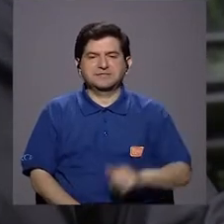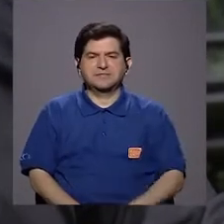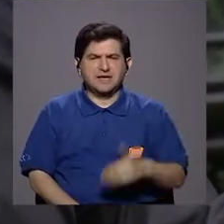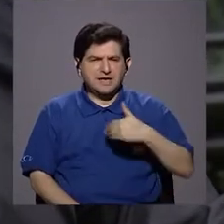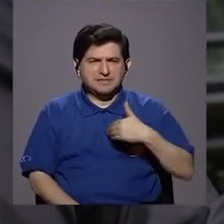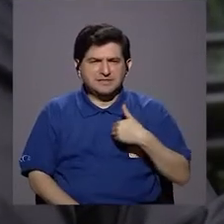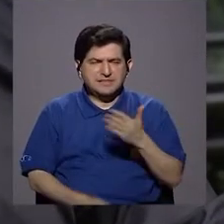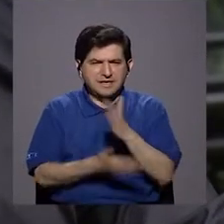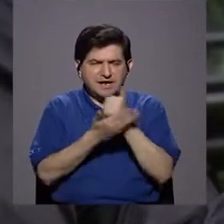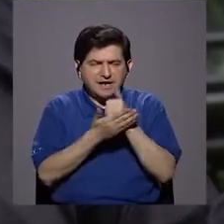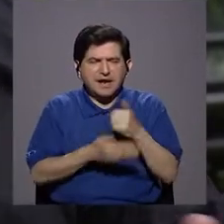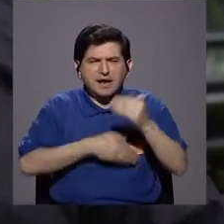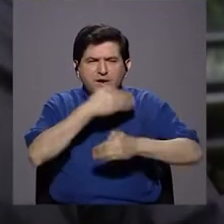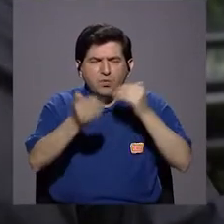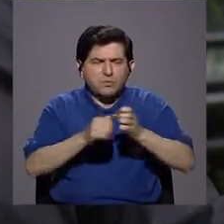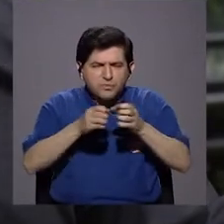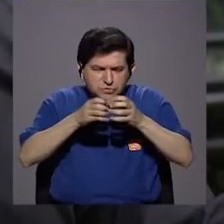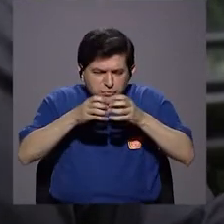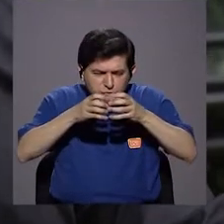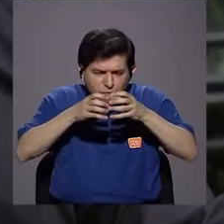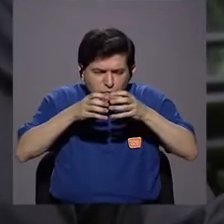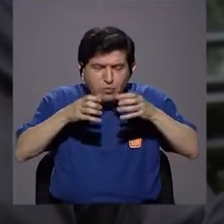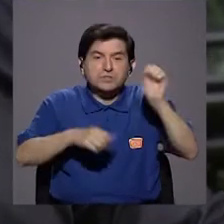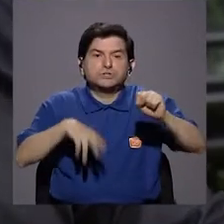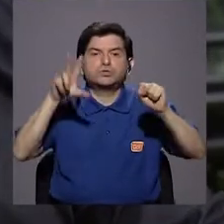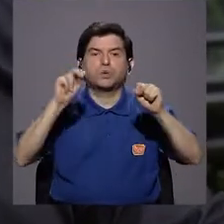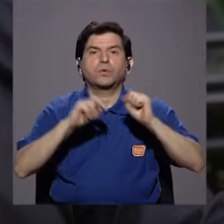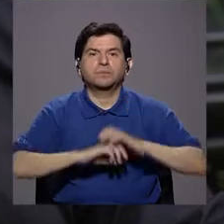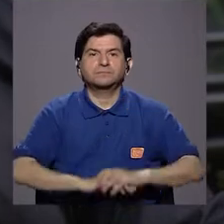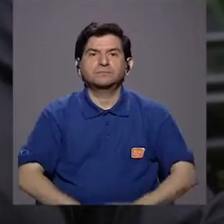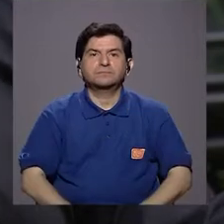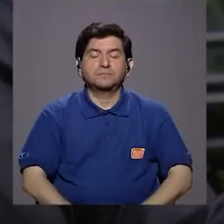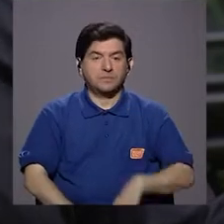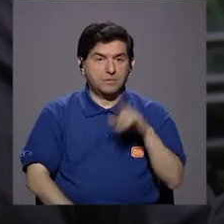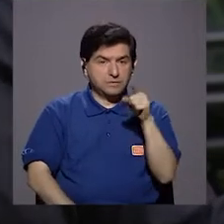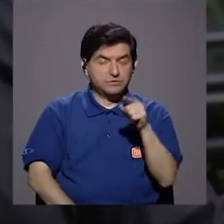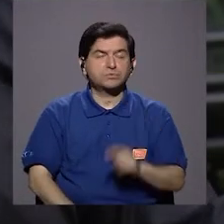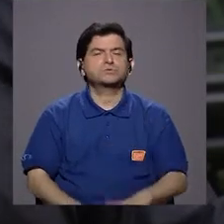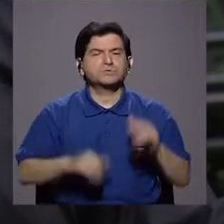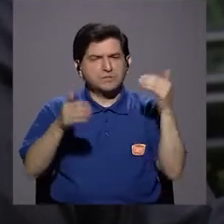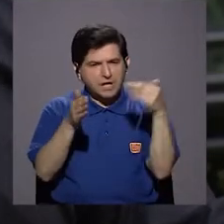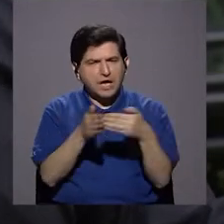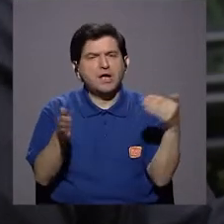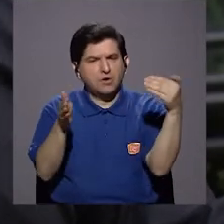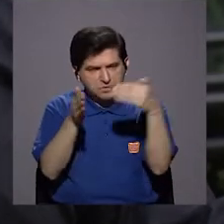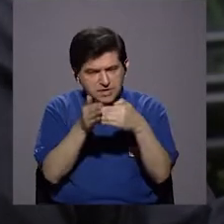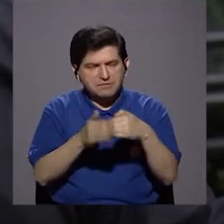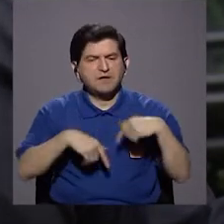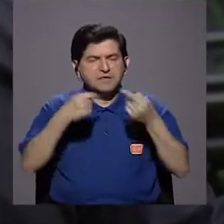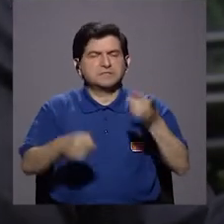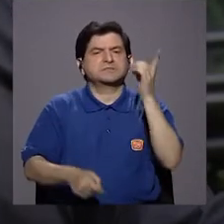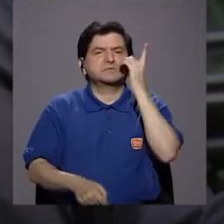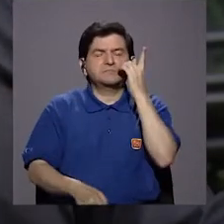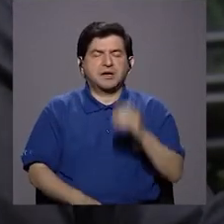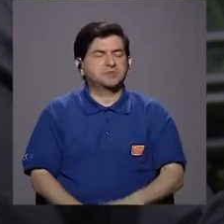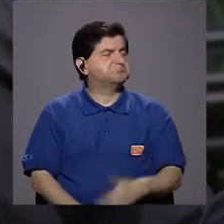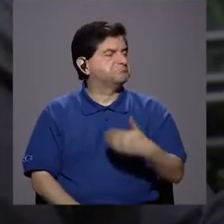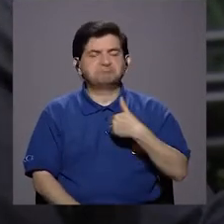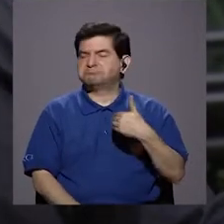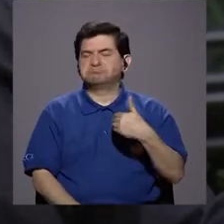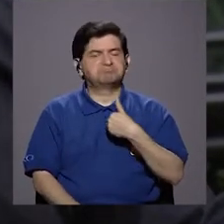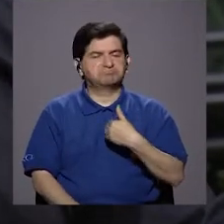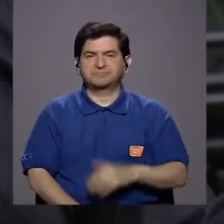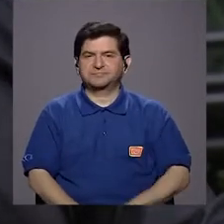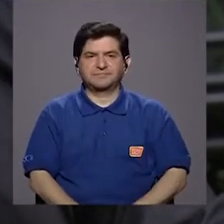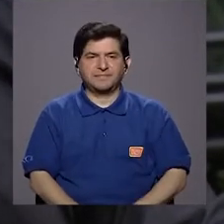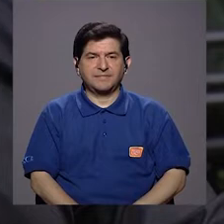bolsas periodontales, si ya hay un proceso periodontal activo o no. Si vos consistentemente vas al dentista, probablemente no lo vas